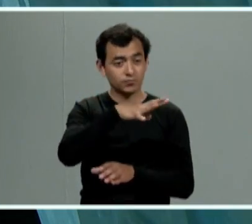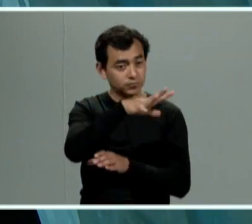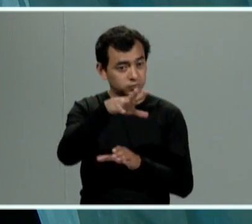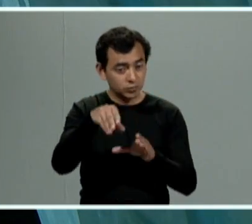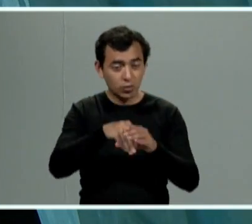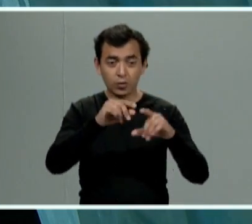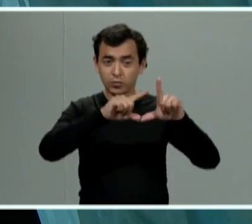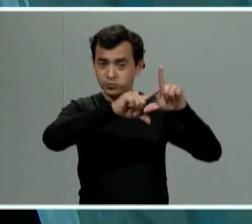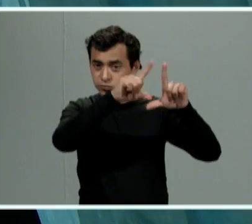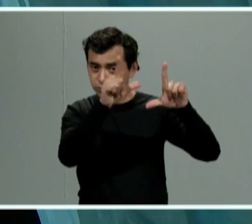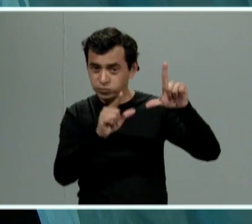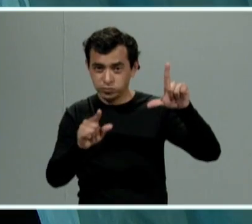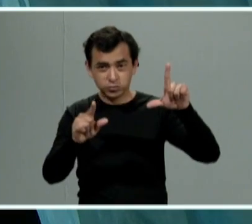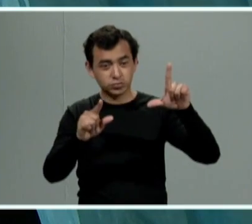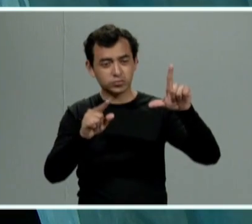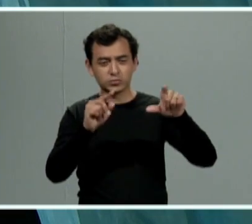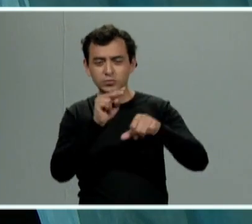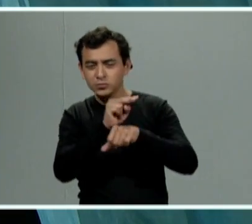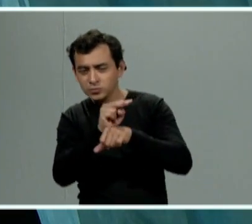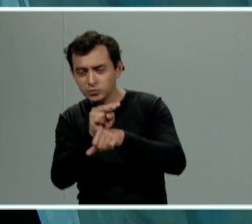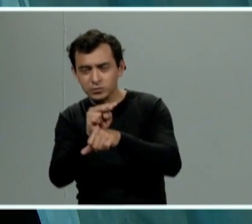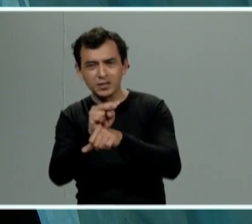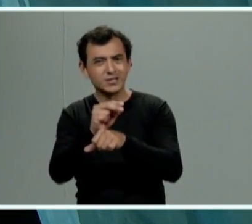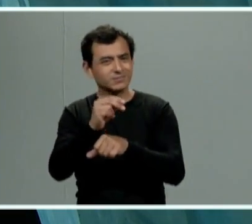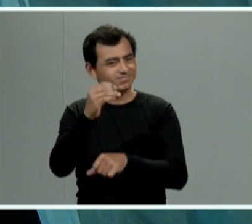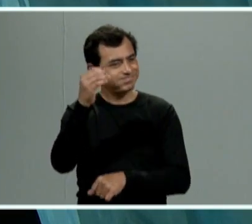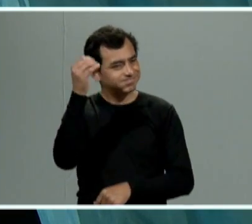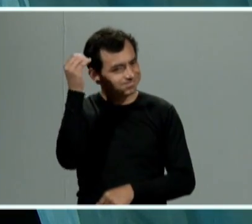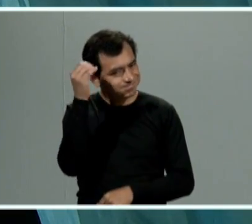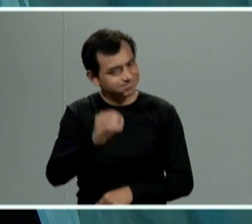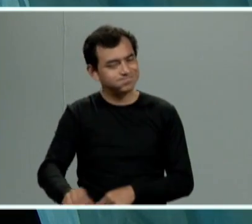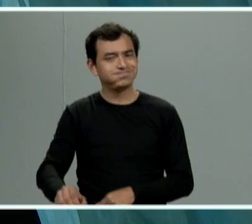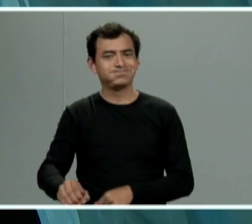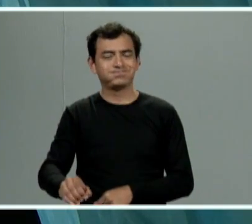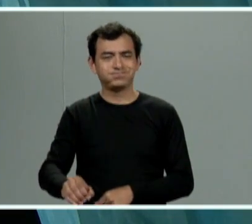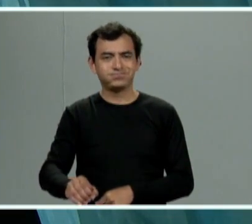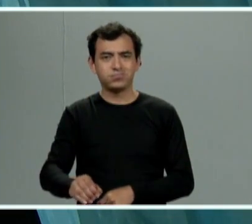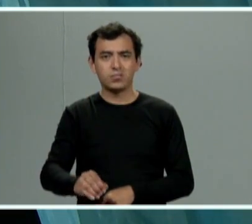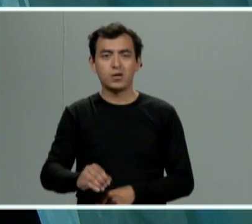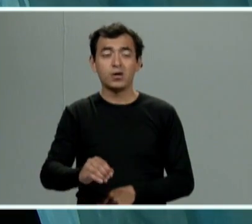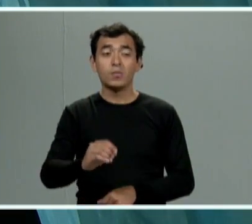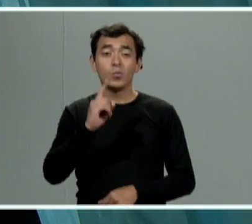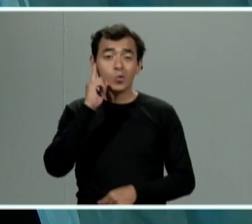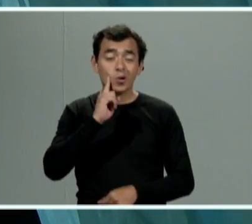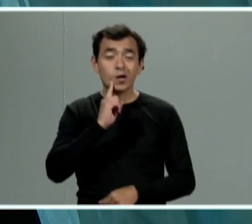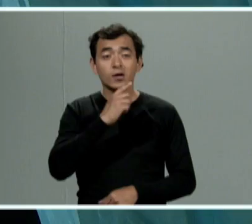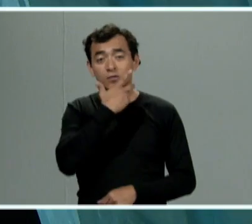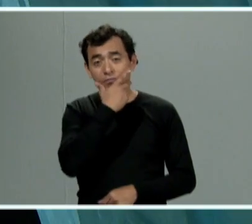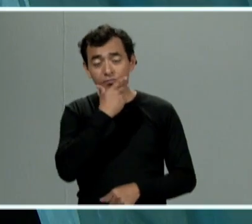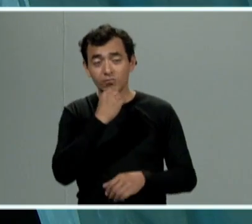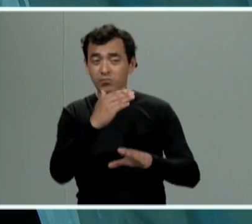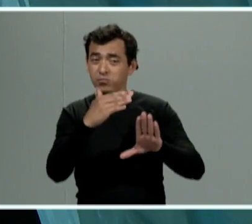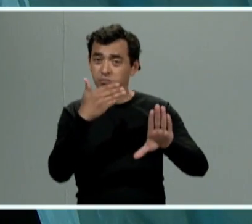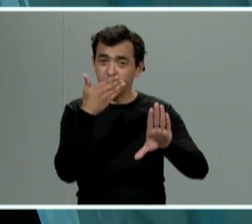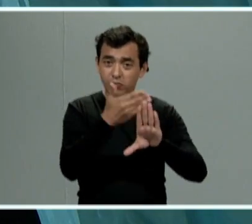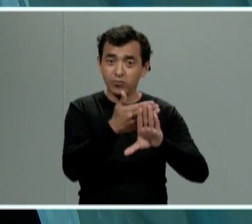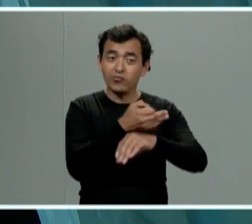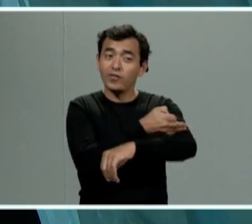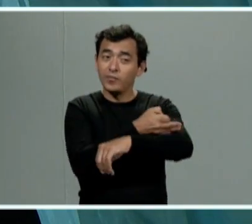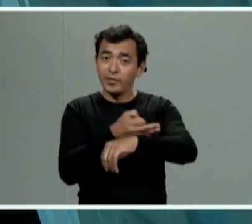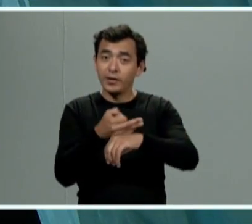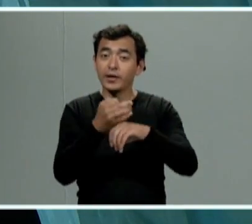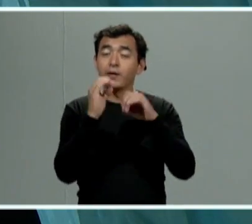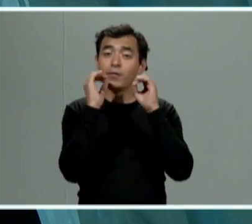precisamente la atención médica y psicológica para las víctimas de violencia familiar e incluso sexual por lo cual desde el